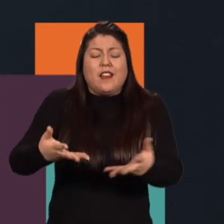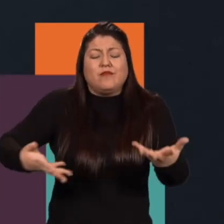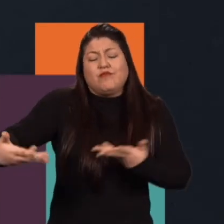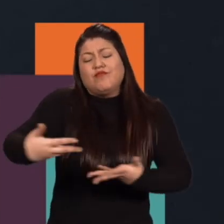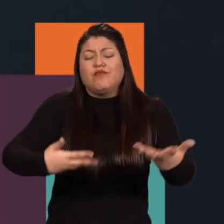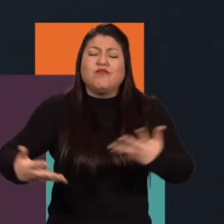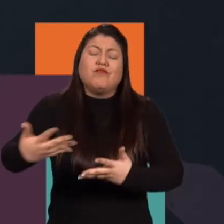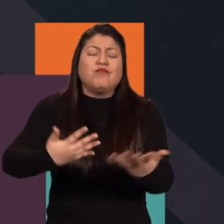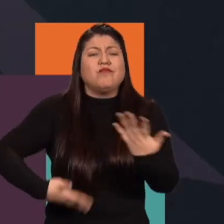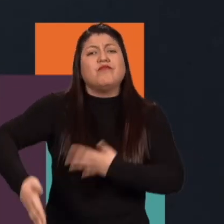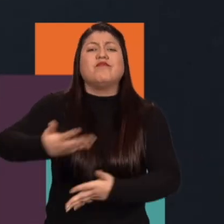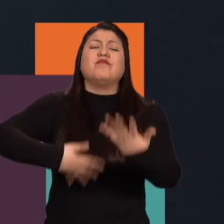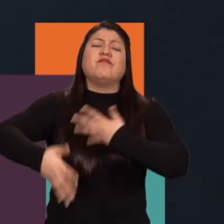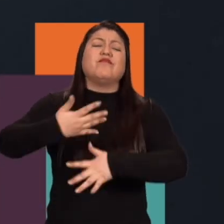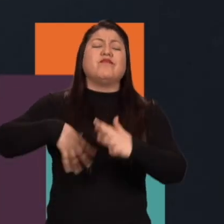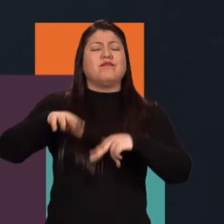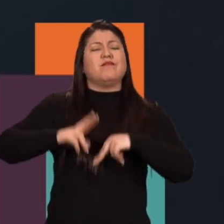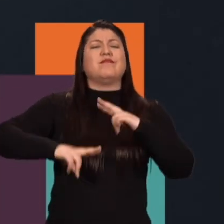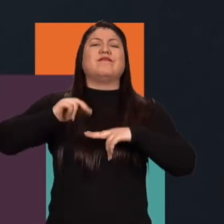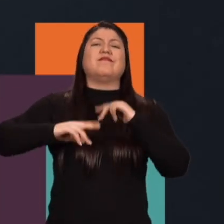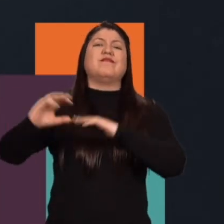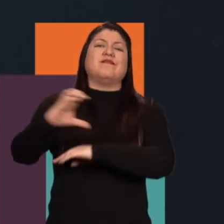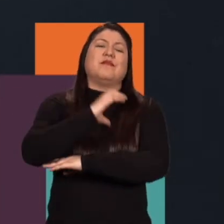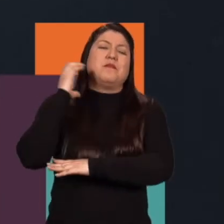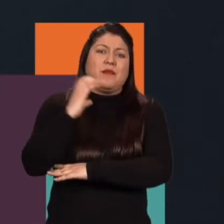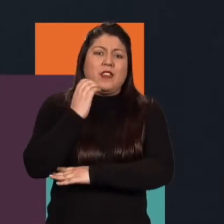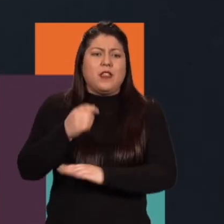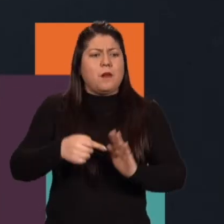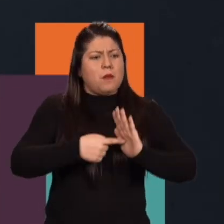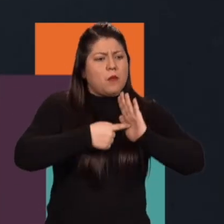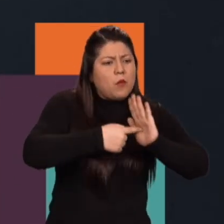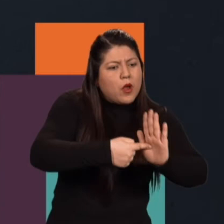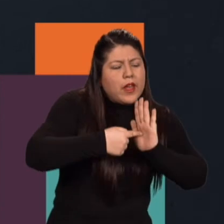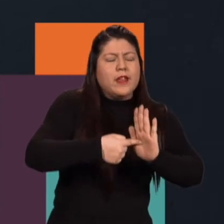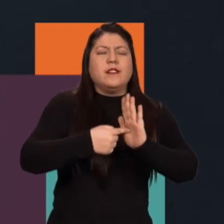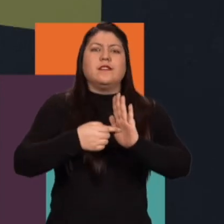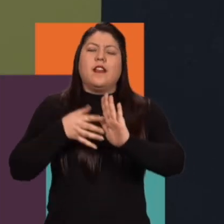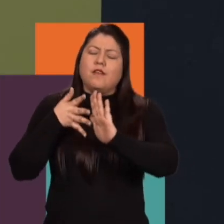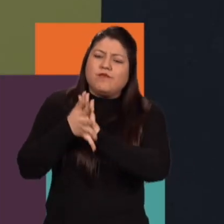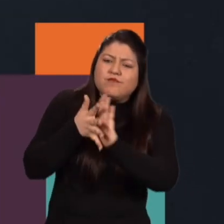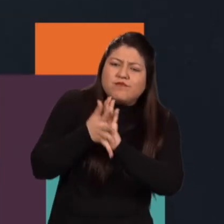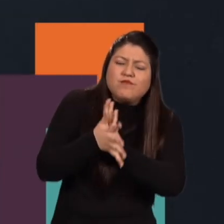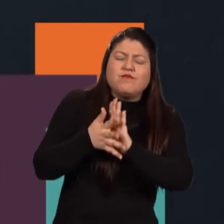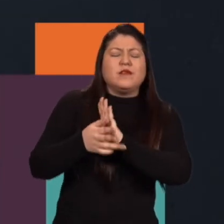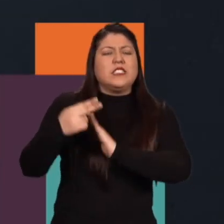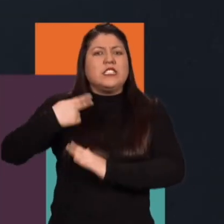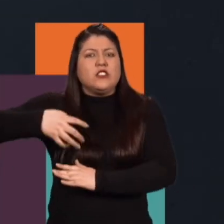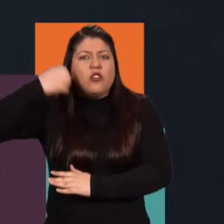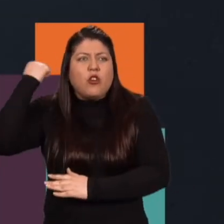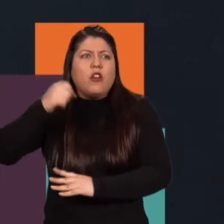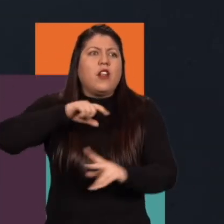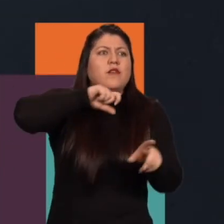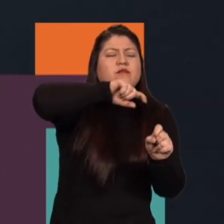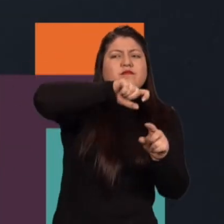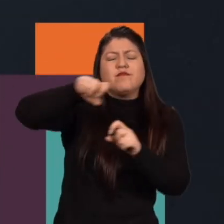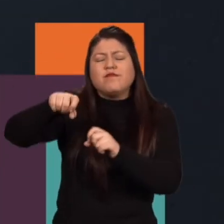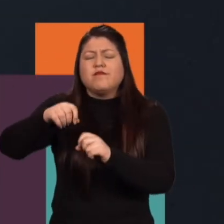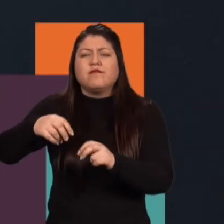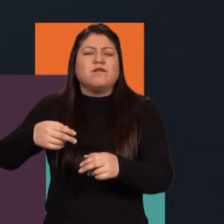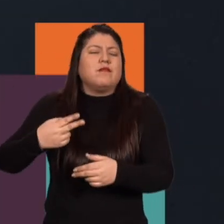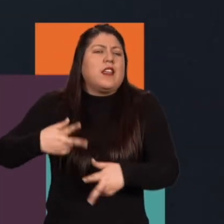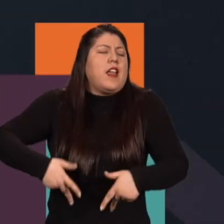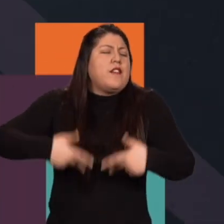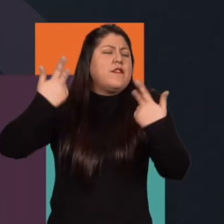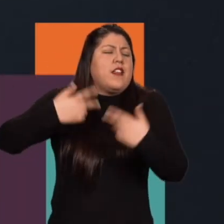creo que la ficción lo que permite definitivamente es mostrarnos indagar historias indagar